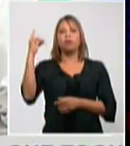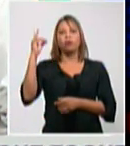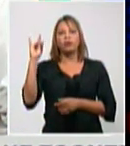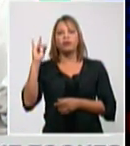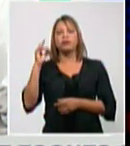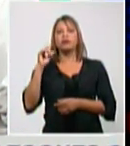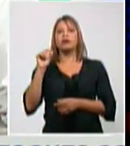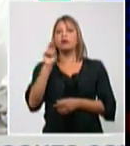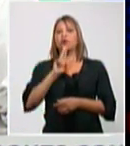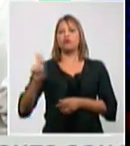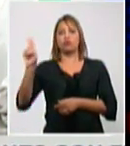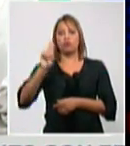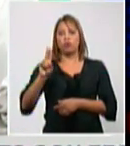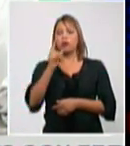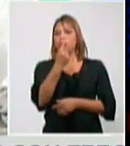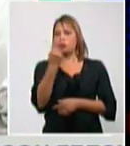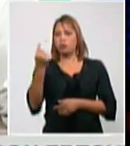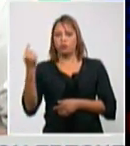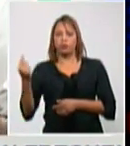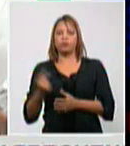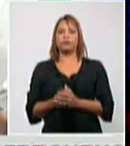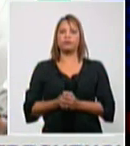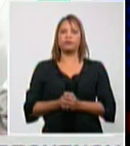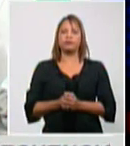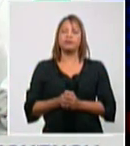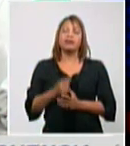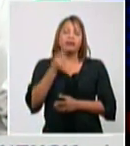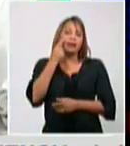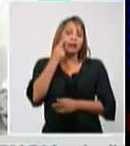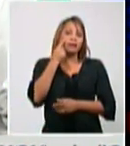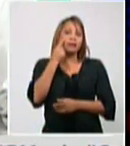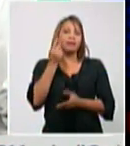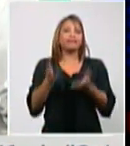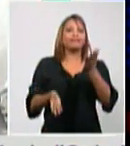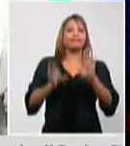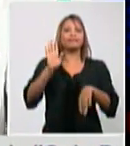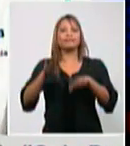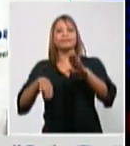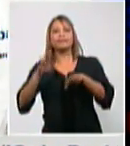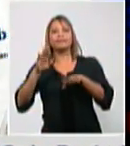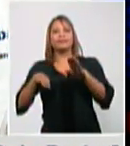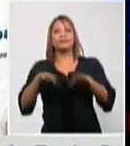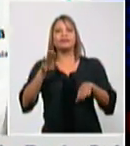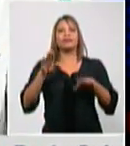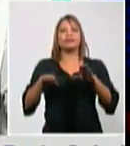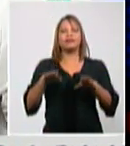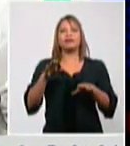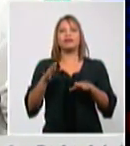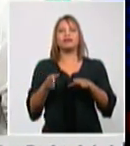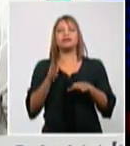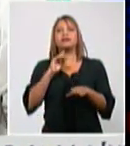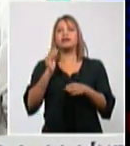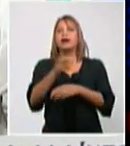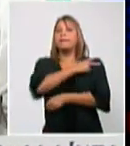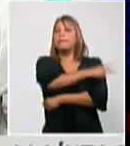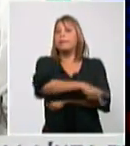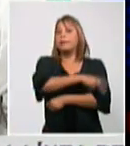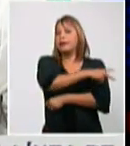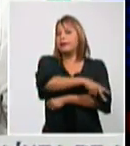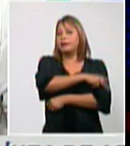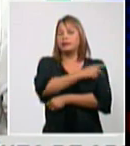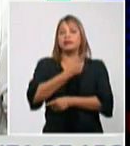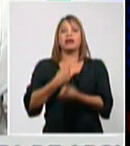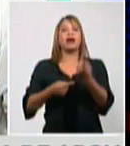uno de cada uno se dan cuenta de la diversidad de países aunque como también explicamos